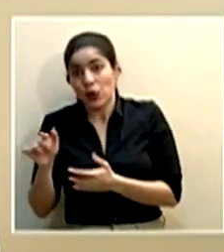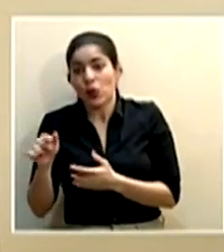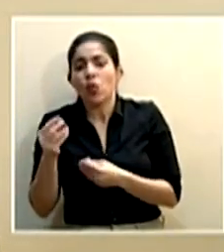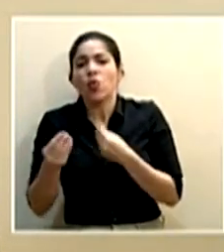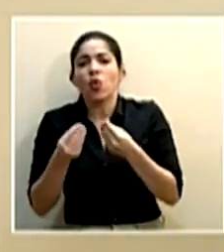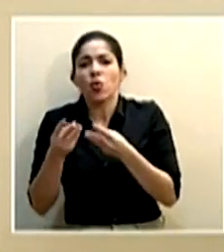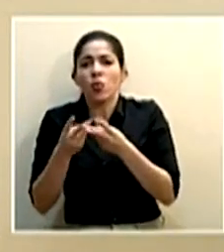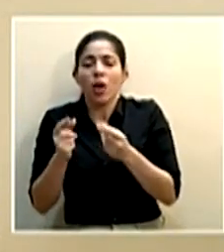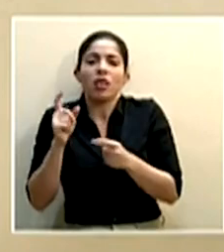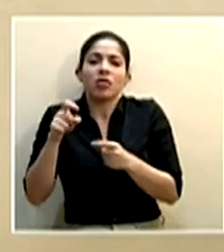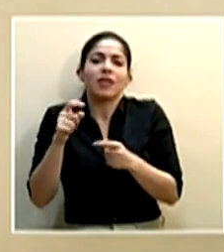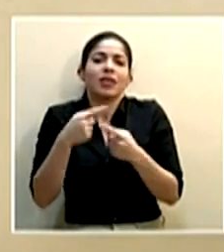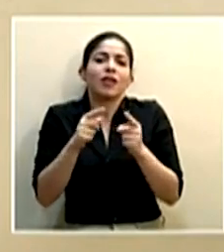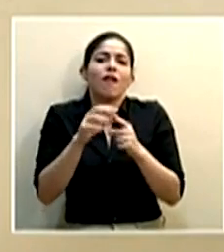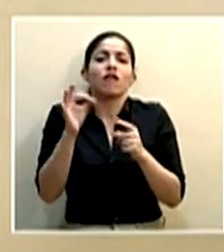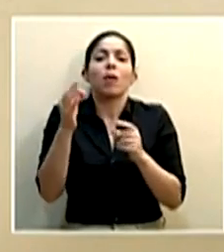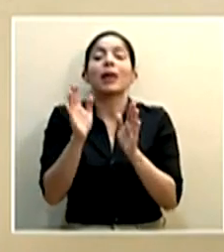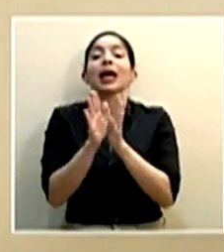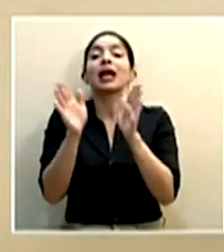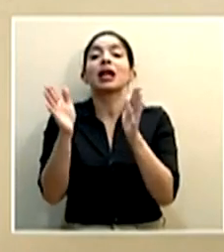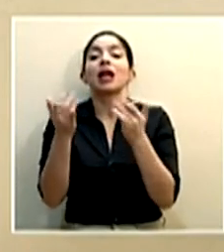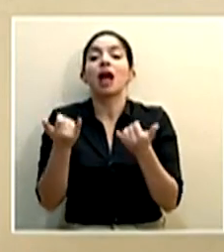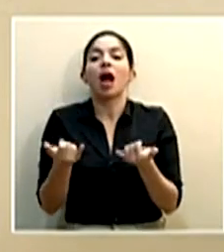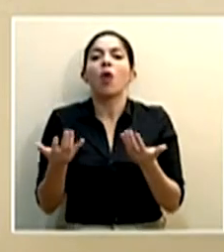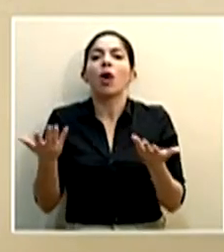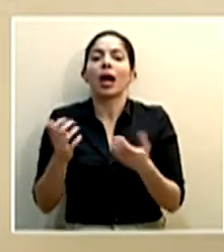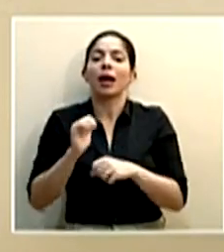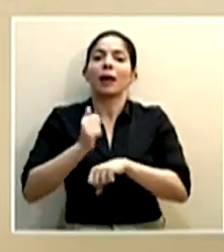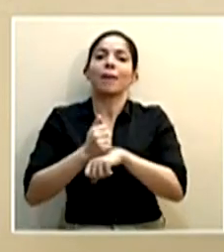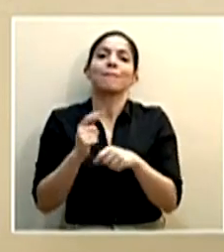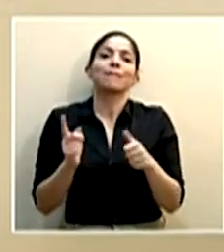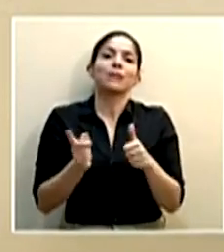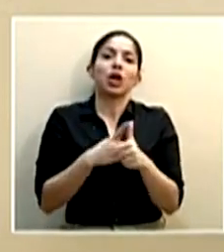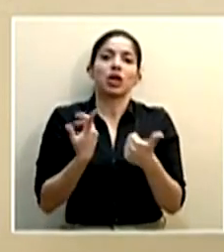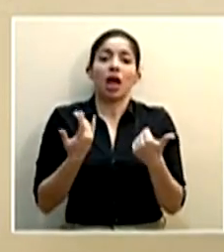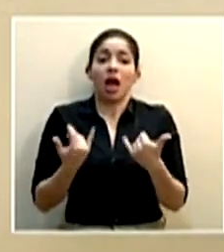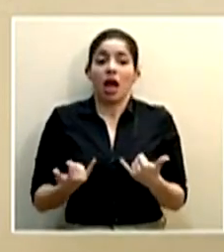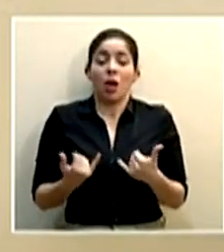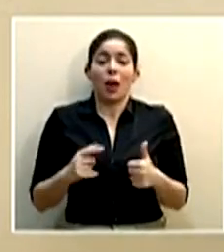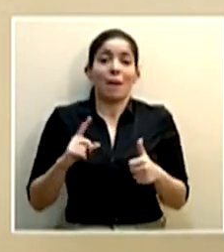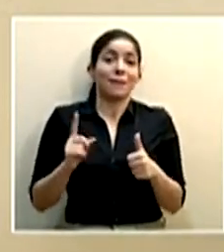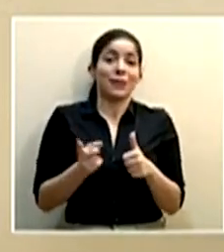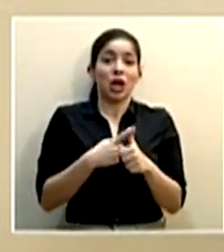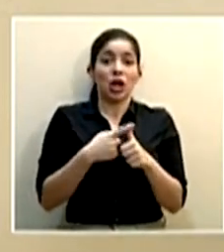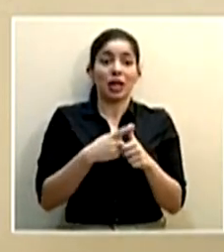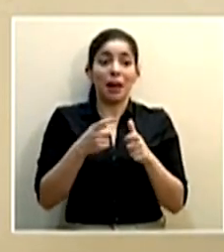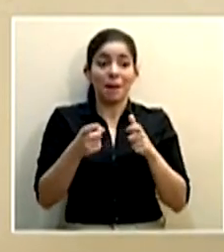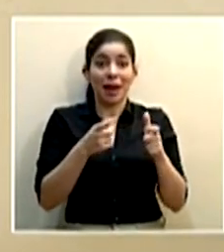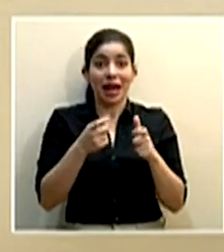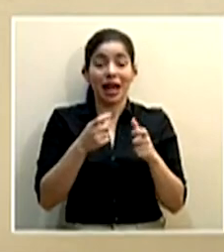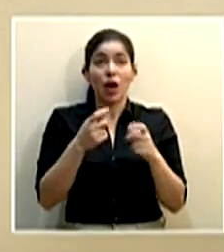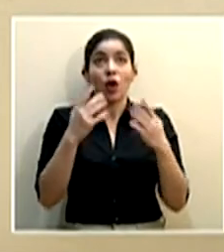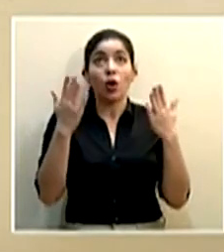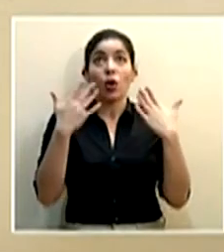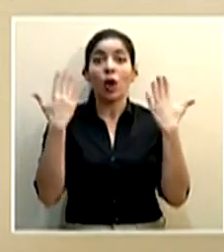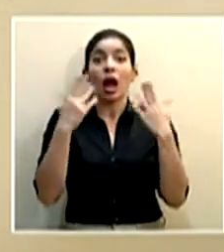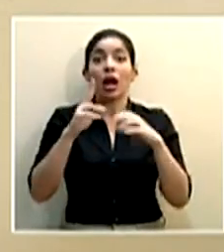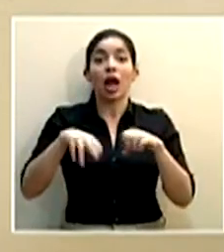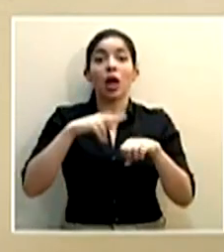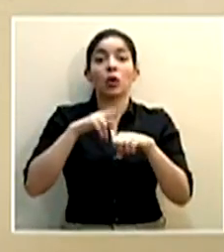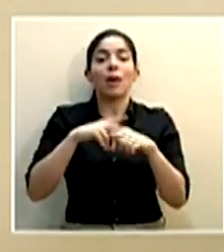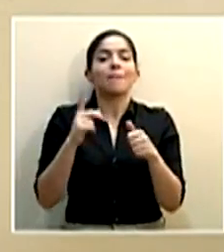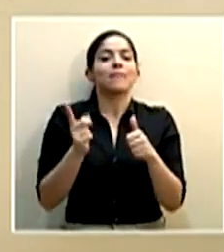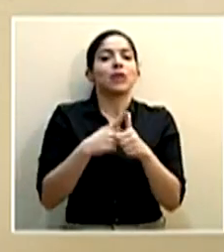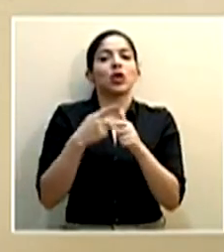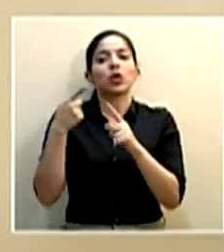muy pragmática es estableciendo prioridades y la prioridad en el manejo de los recursos naturales se va a concentrar